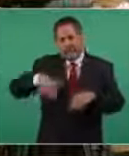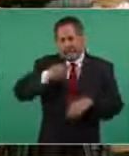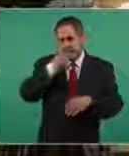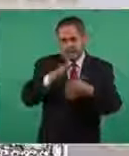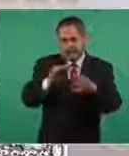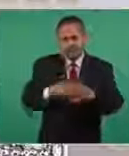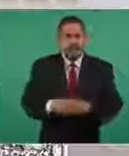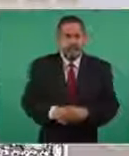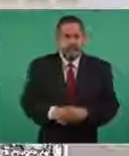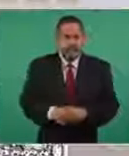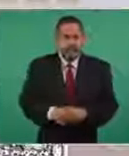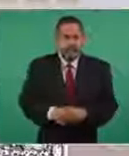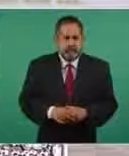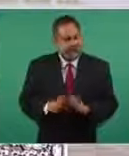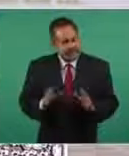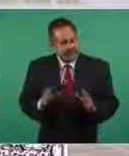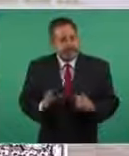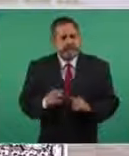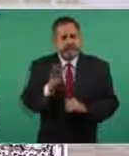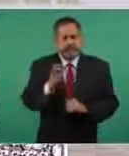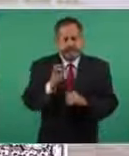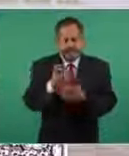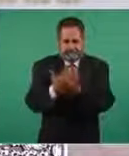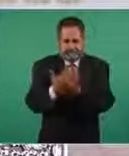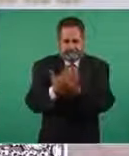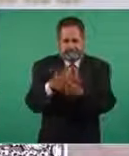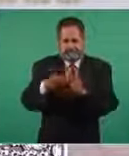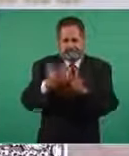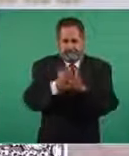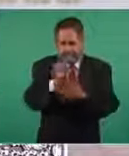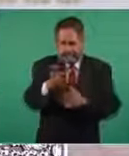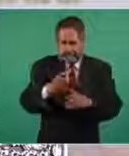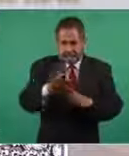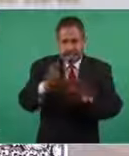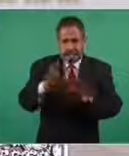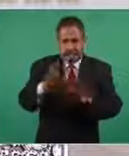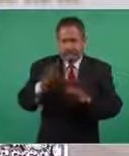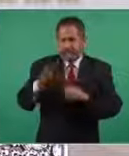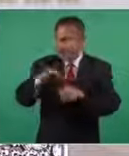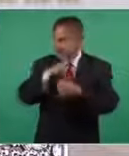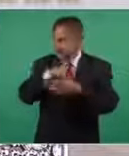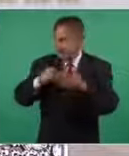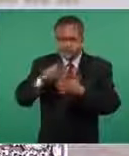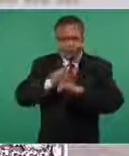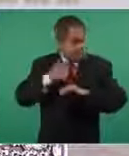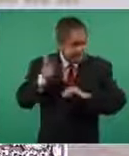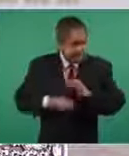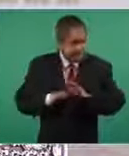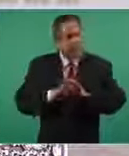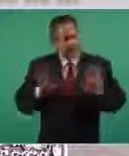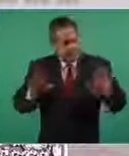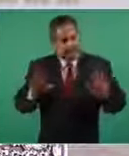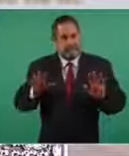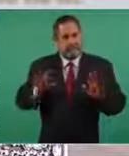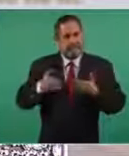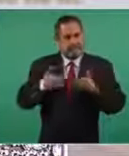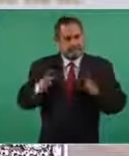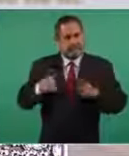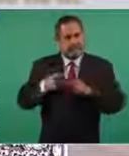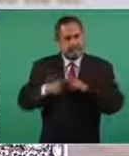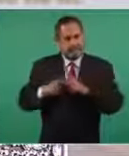usted me comenta. Sí. Vamos a esperar. Ya terminaron las elecciones, ya vamos a